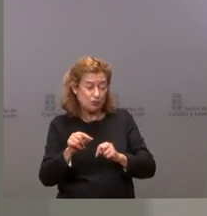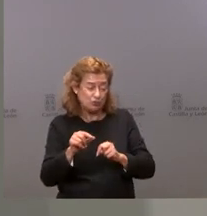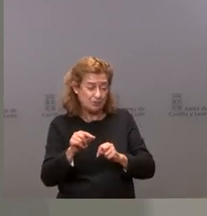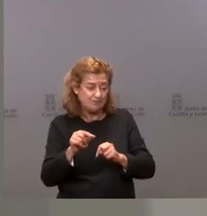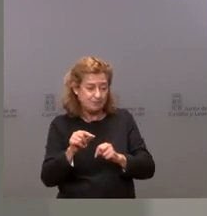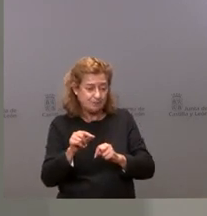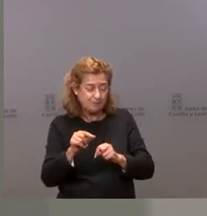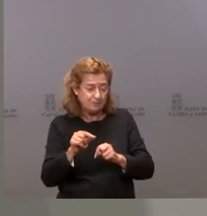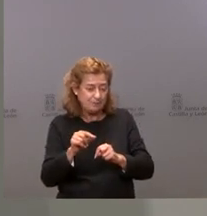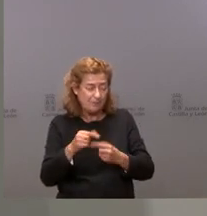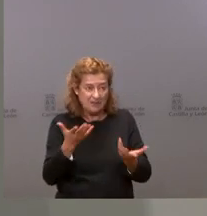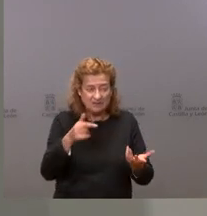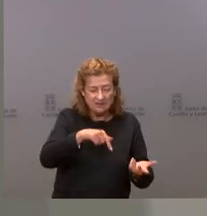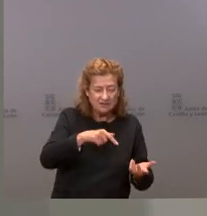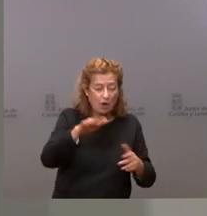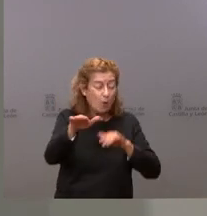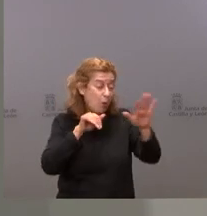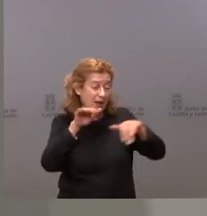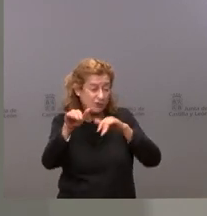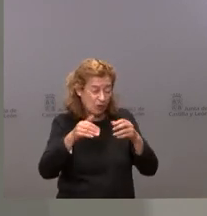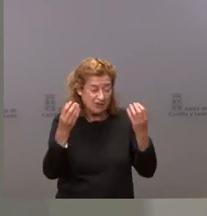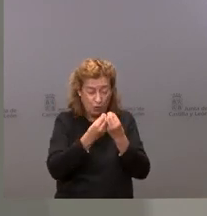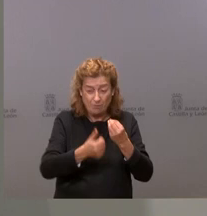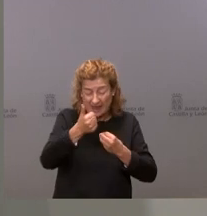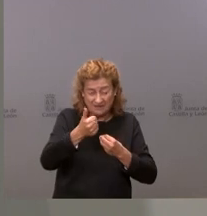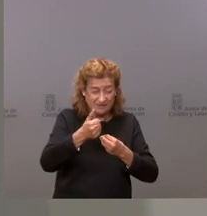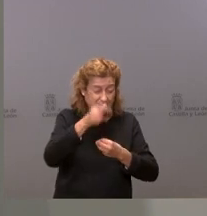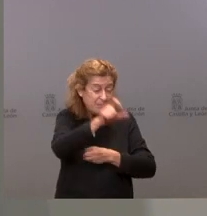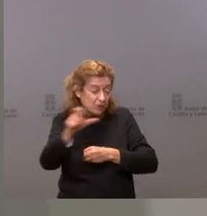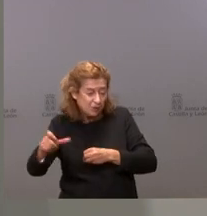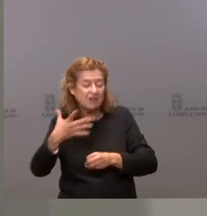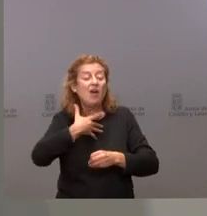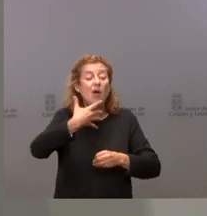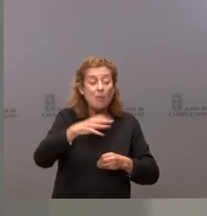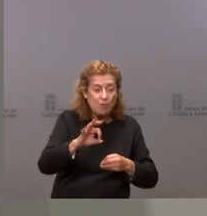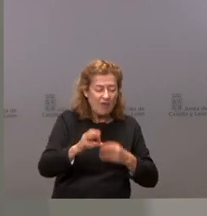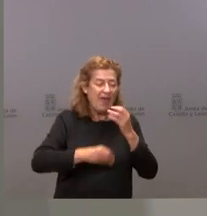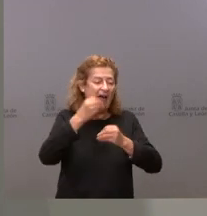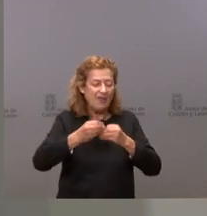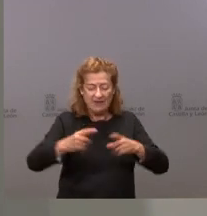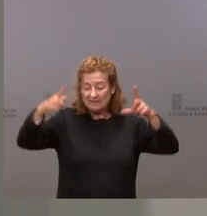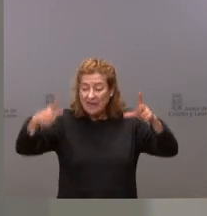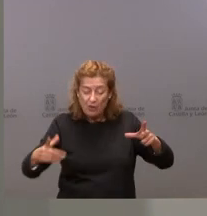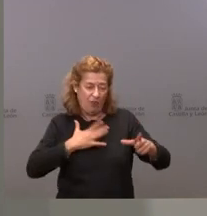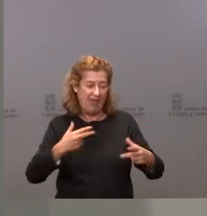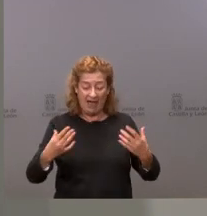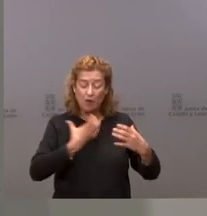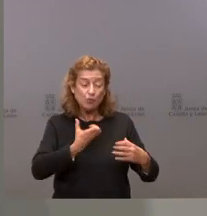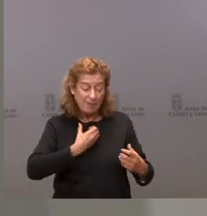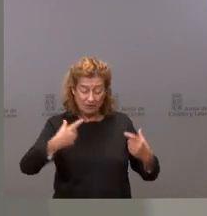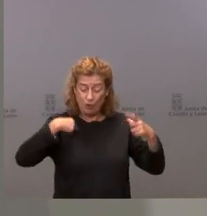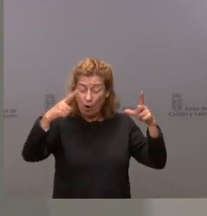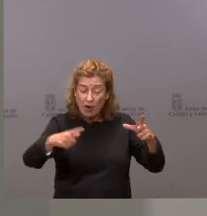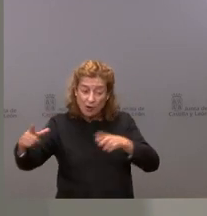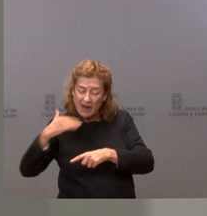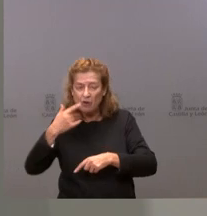bueno, estas convocatorias con más personas puedan requerir de algún tipo de instalación municipal. Los ayuntamientos tienen la